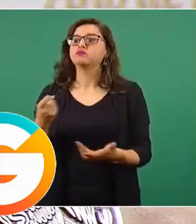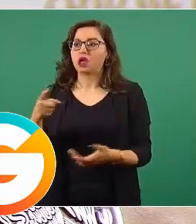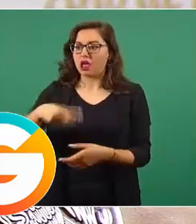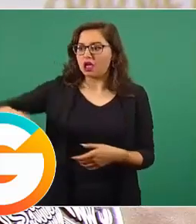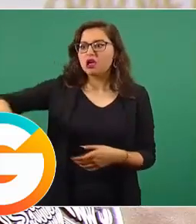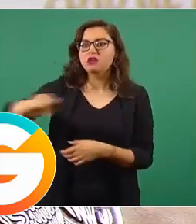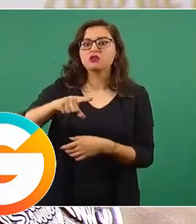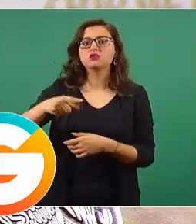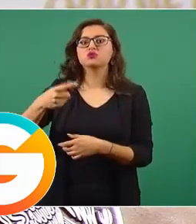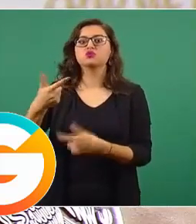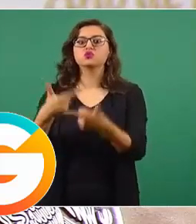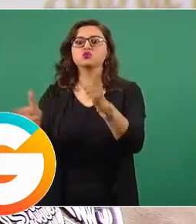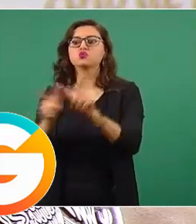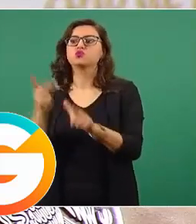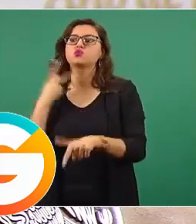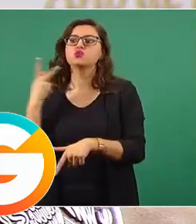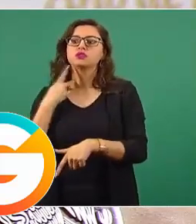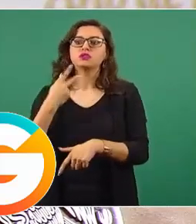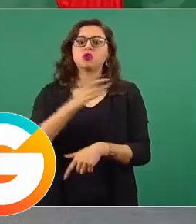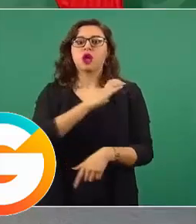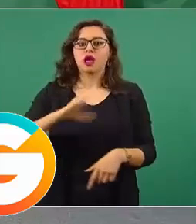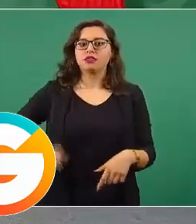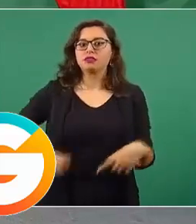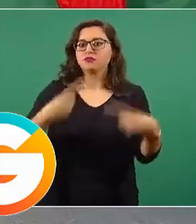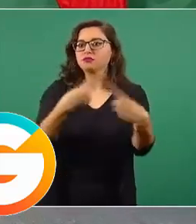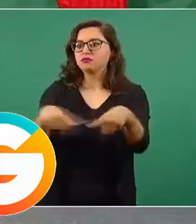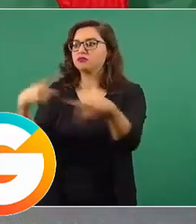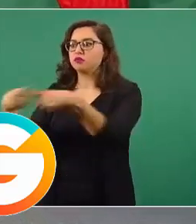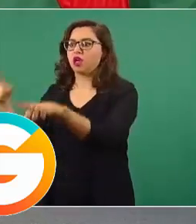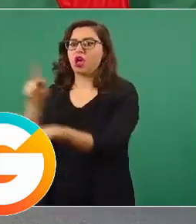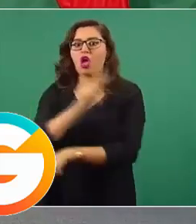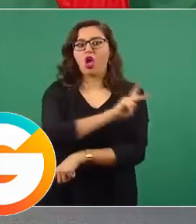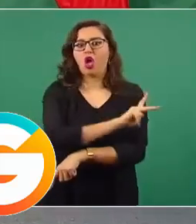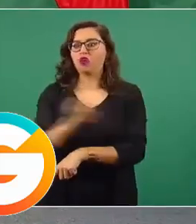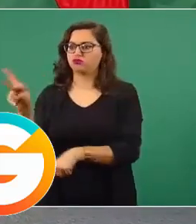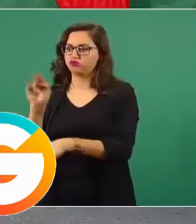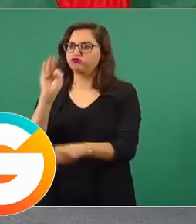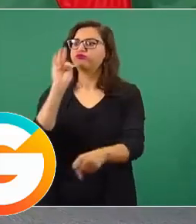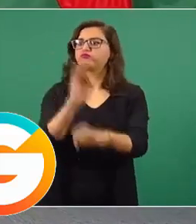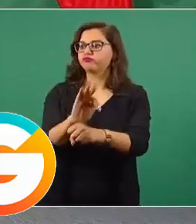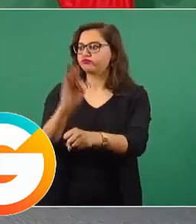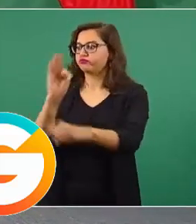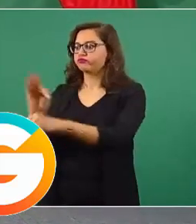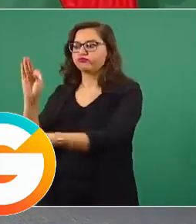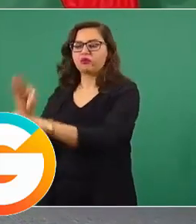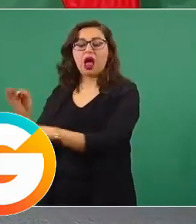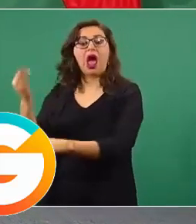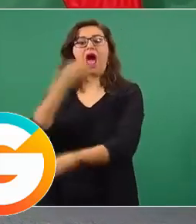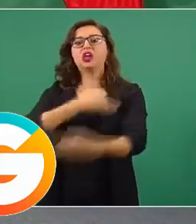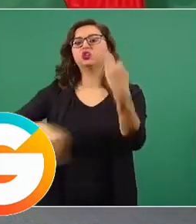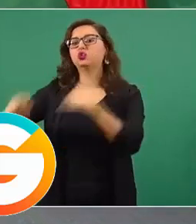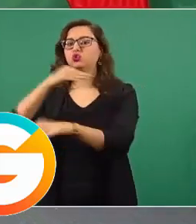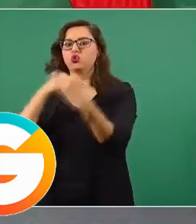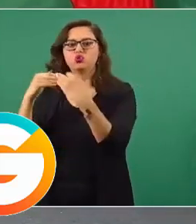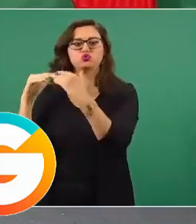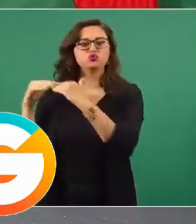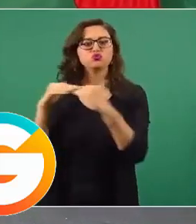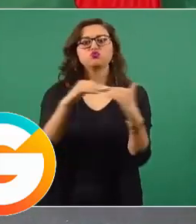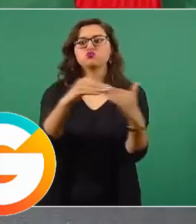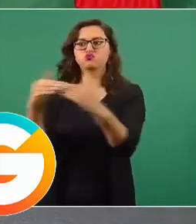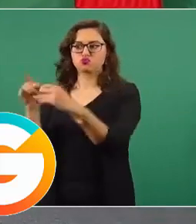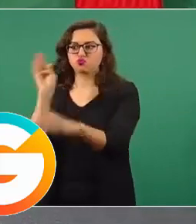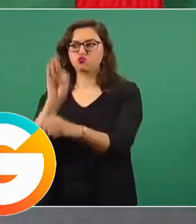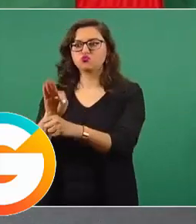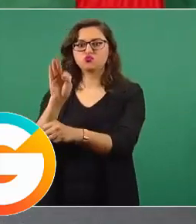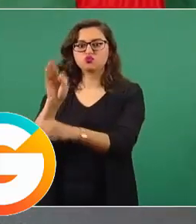a todos los candidatos. Ya tomé ese acuerdo, nada más vamos